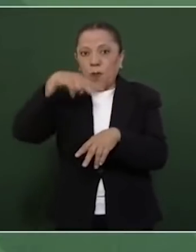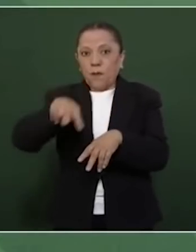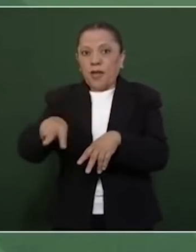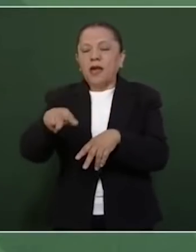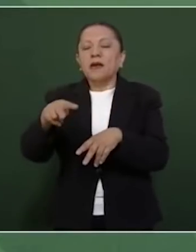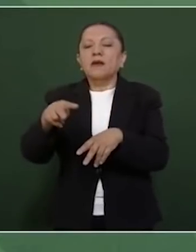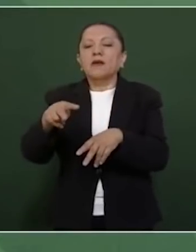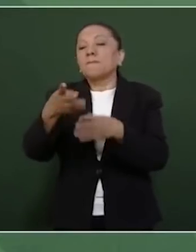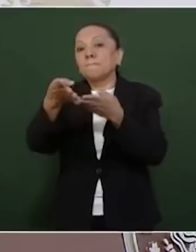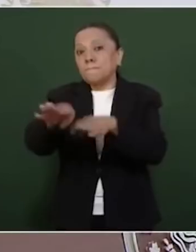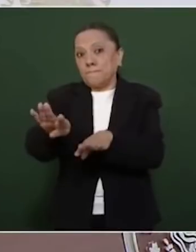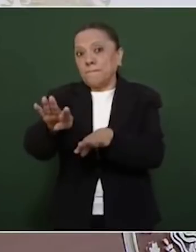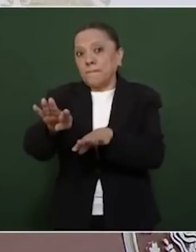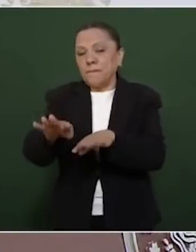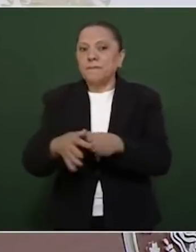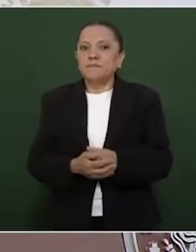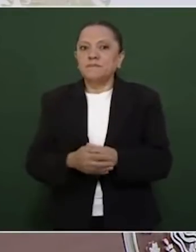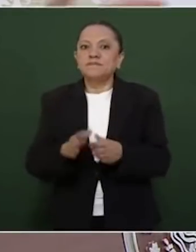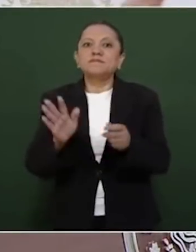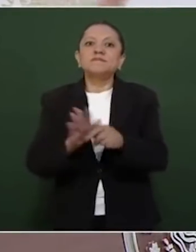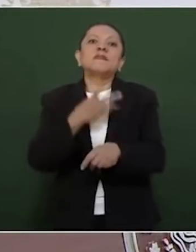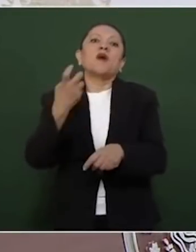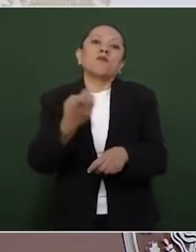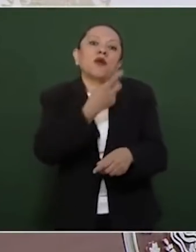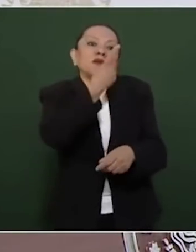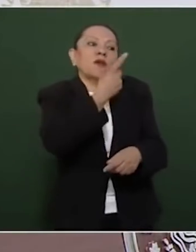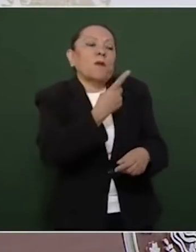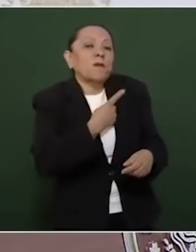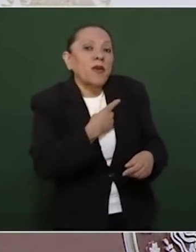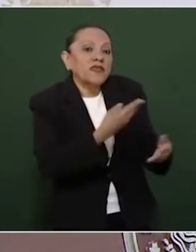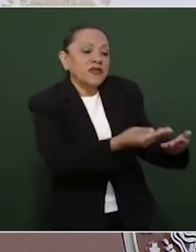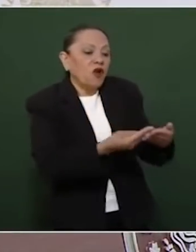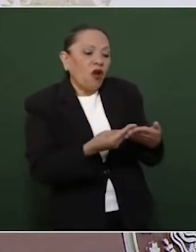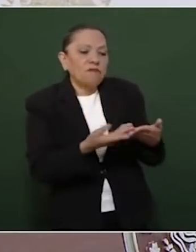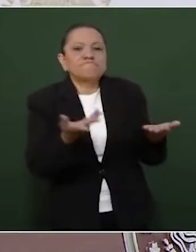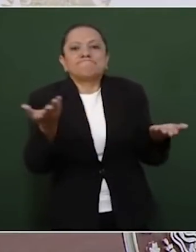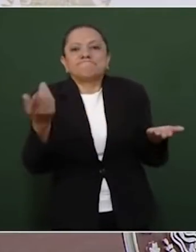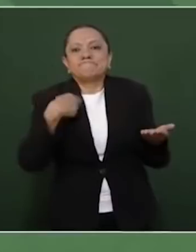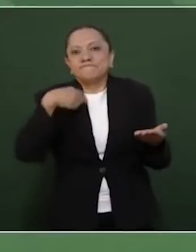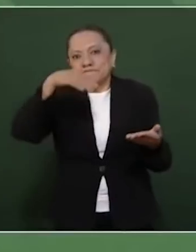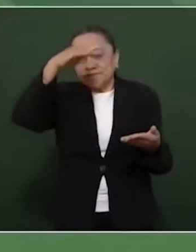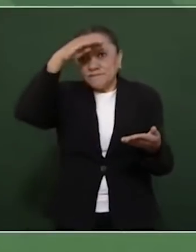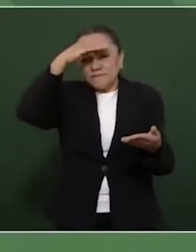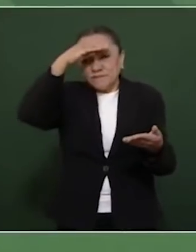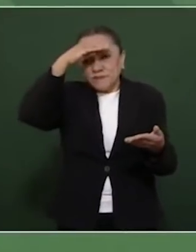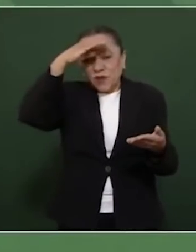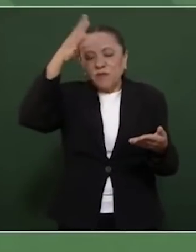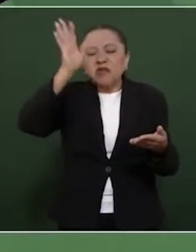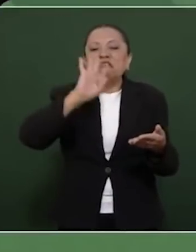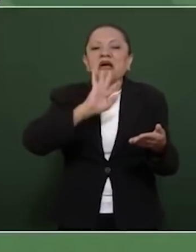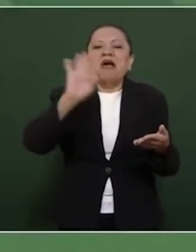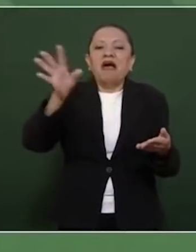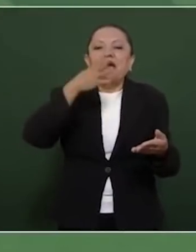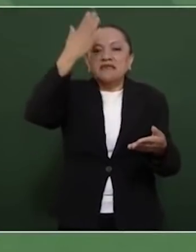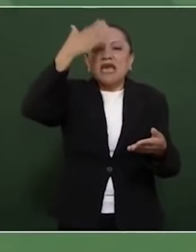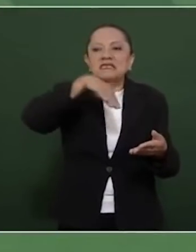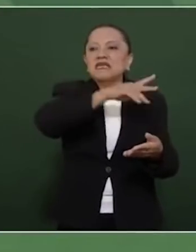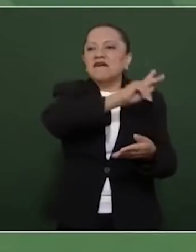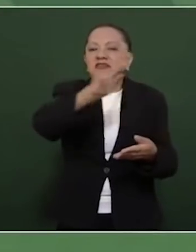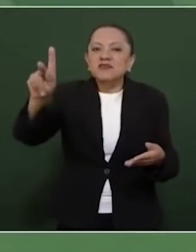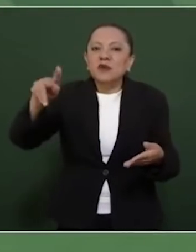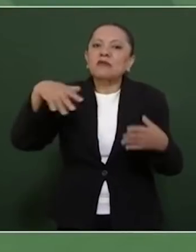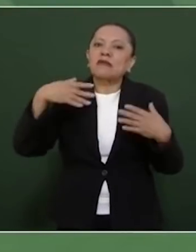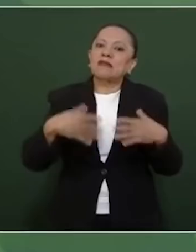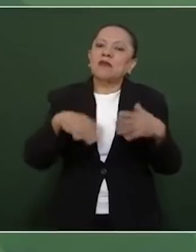y me informaron y yo di a conocer